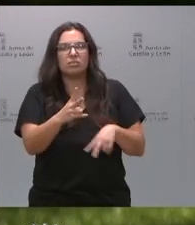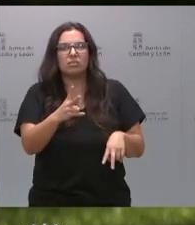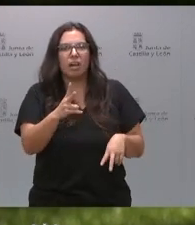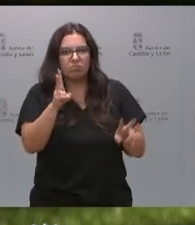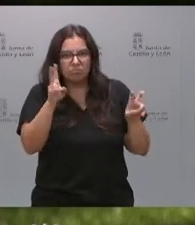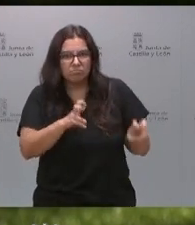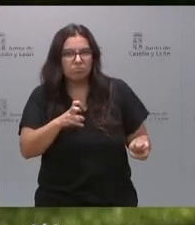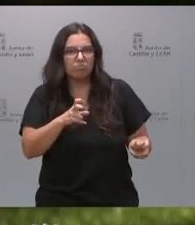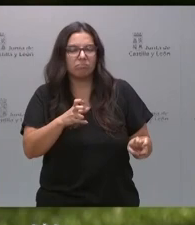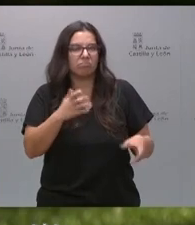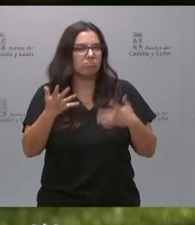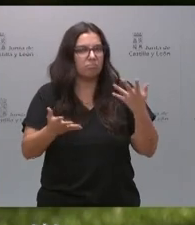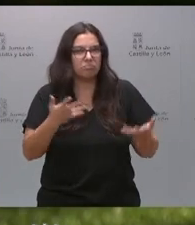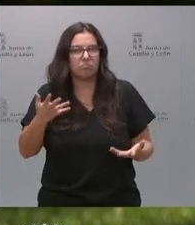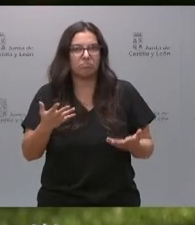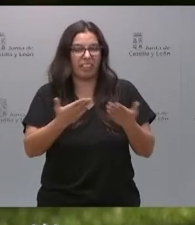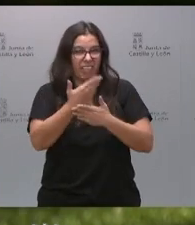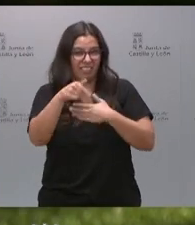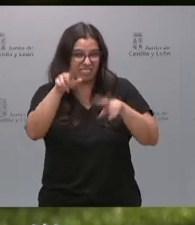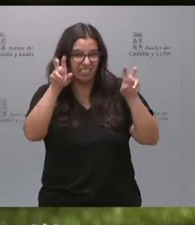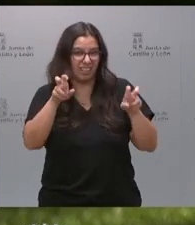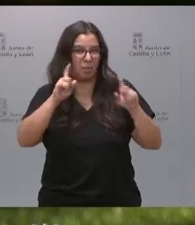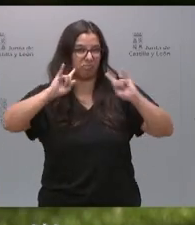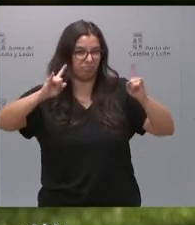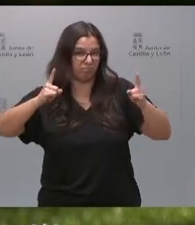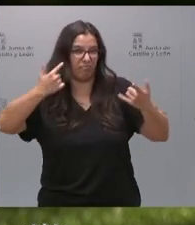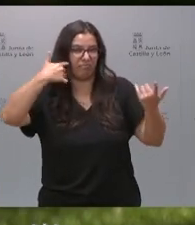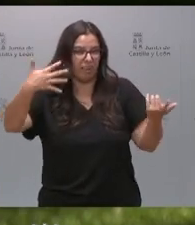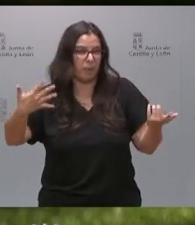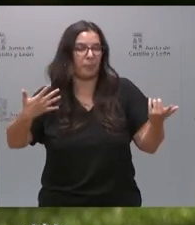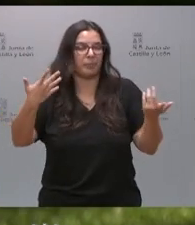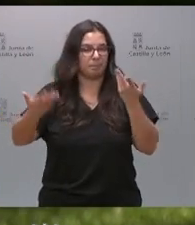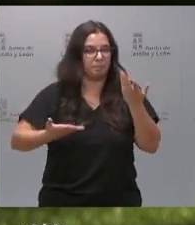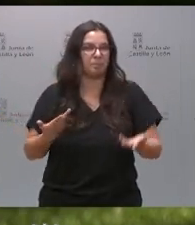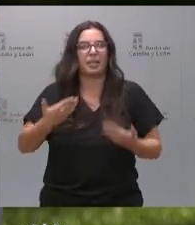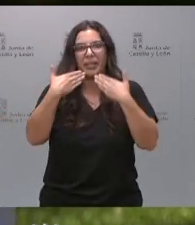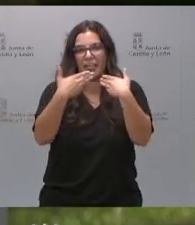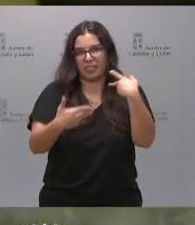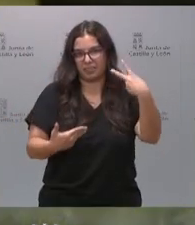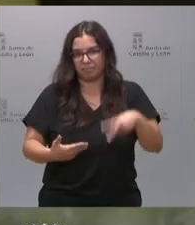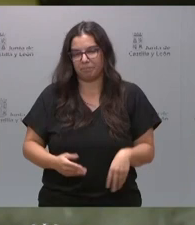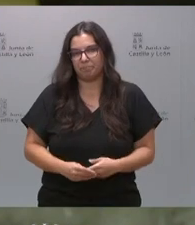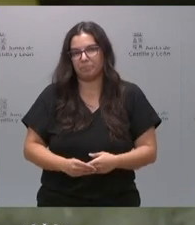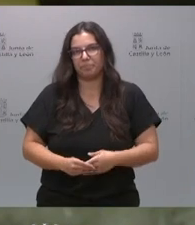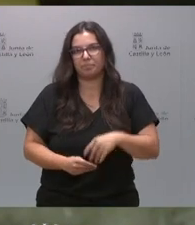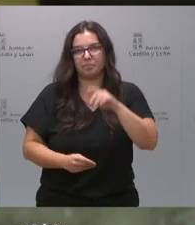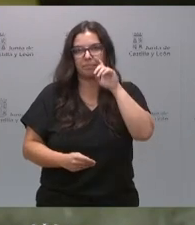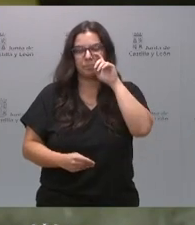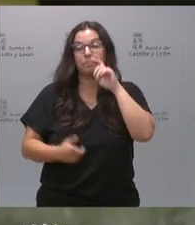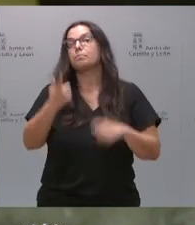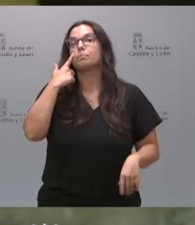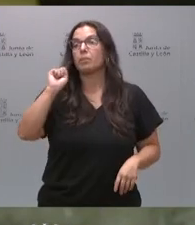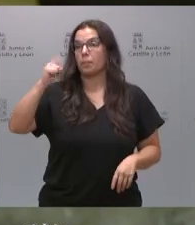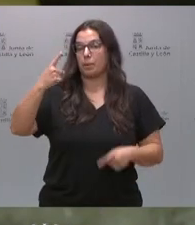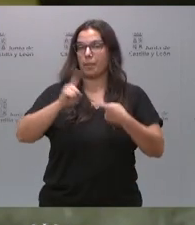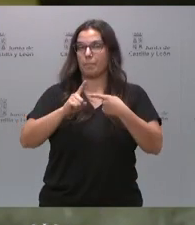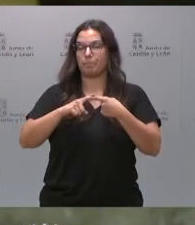tema, que en estos días ha motivado un amplio debate. Gracias. Mire, respecto de